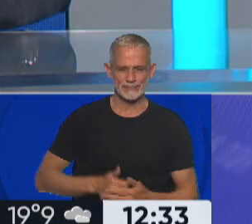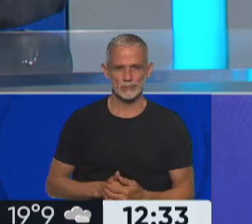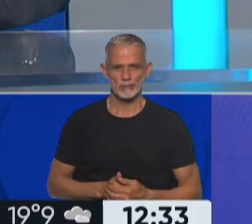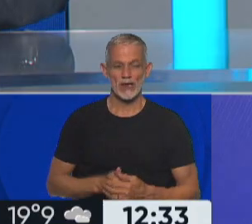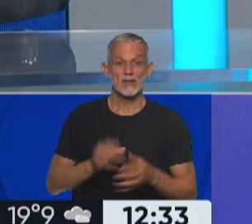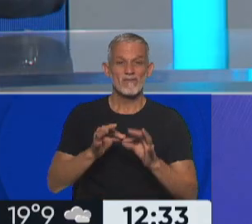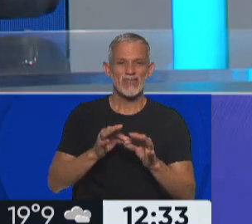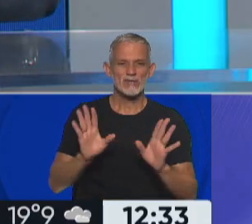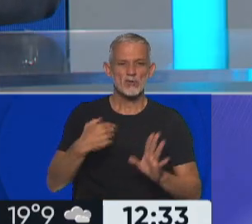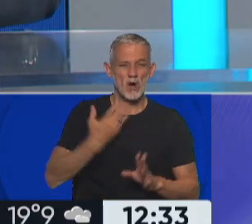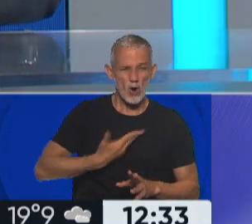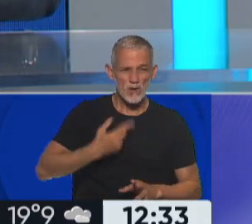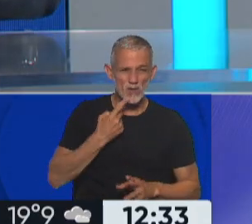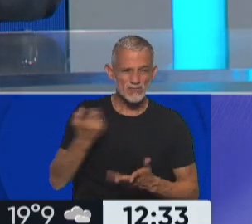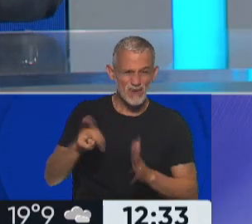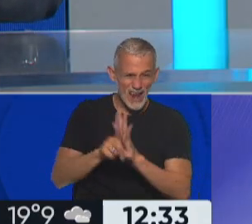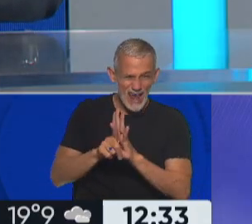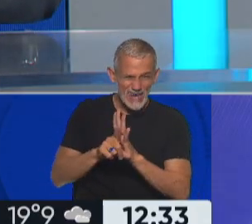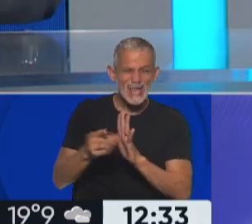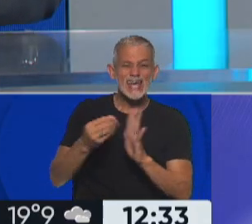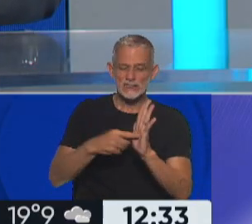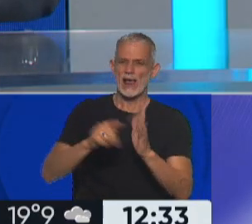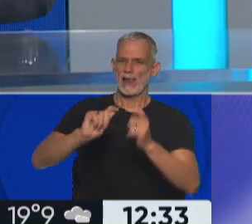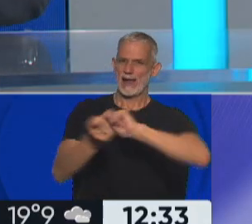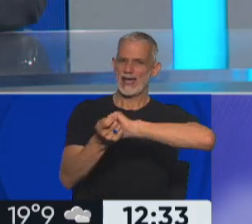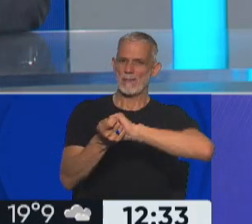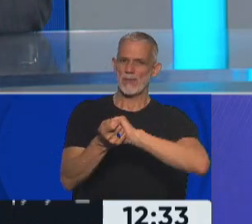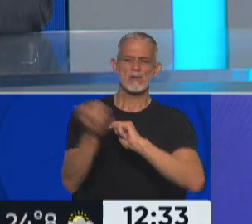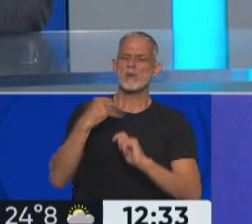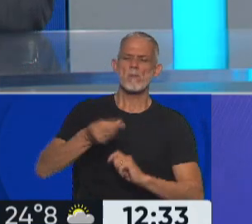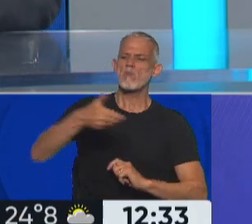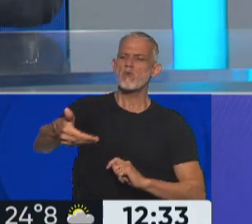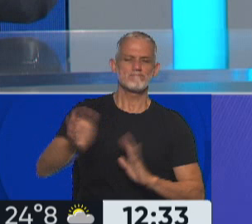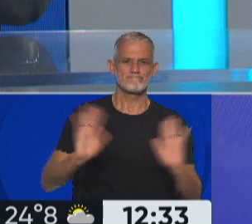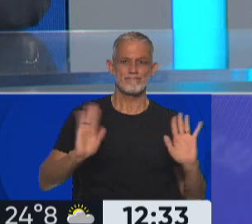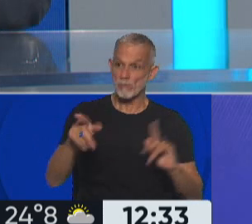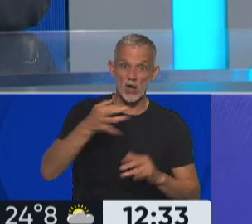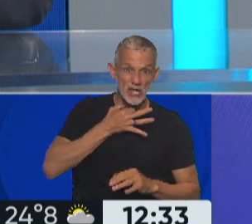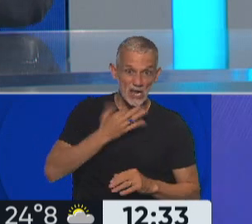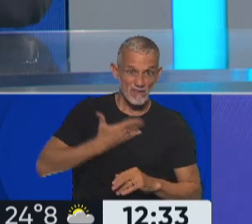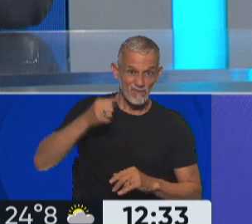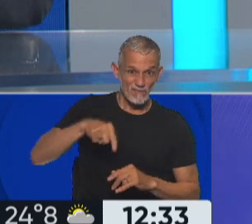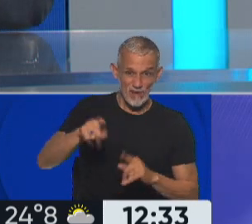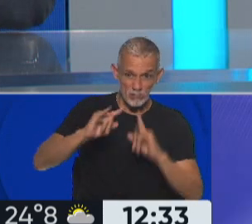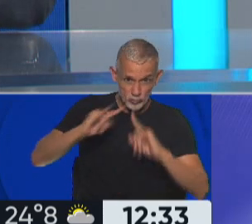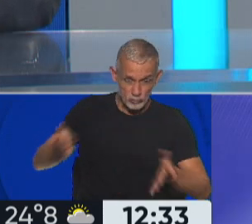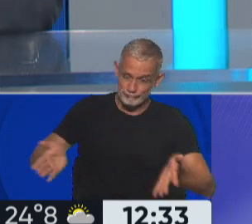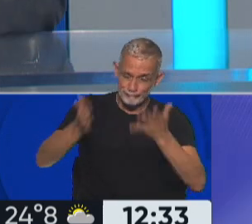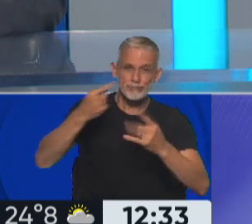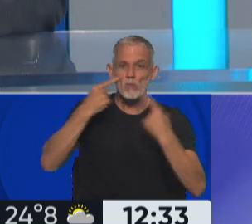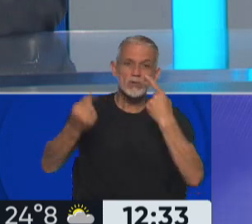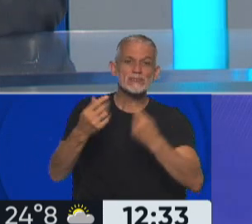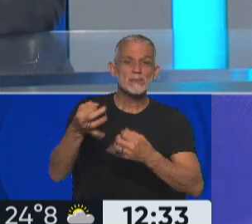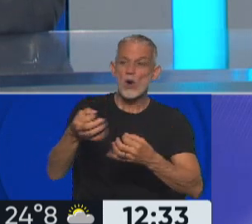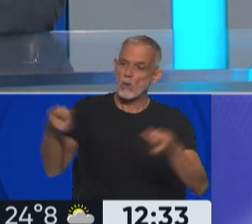El gobierno lo que dice con esta ley, lo que vamos a hacer es modificarlo. No hay más financiamiento. Si quieren tener la FAM, los municipios, que cada